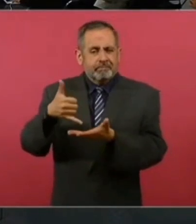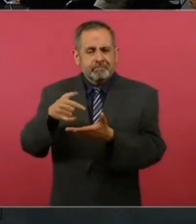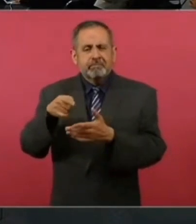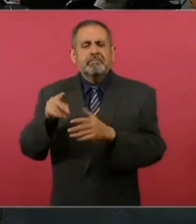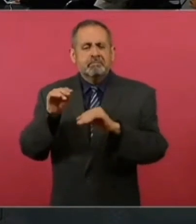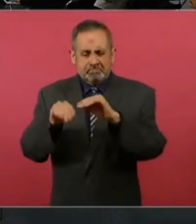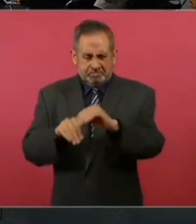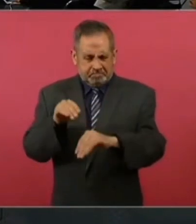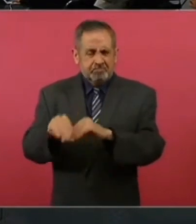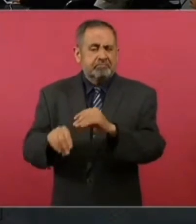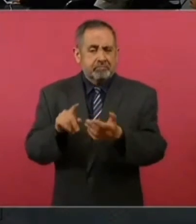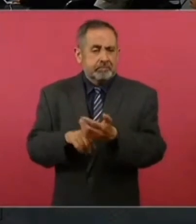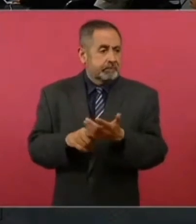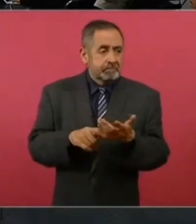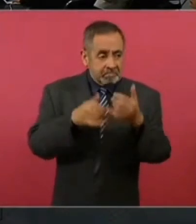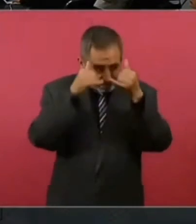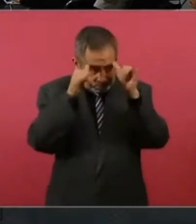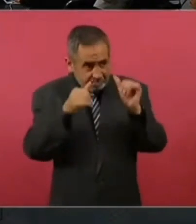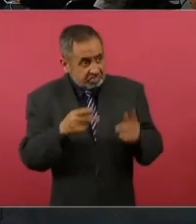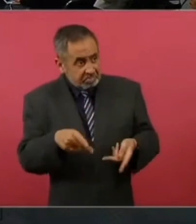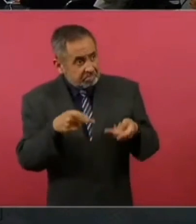porque fue la opción.